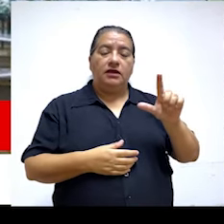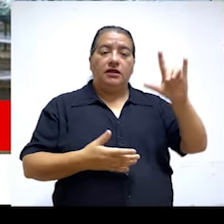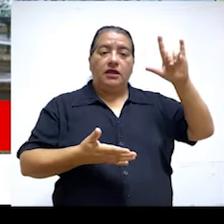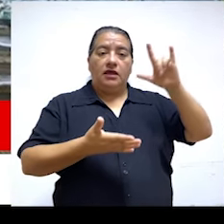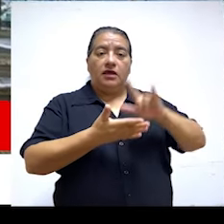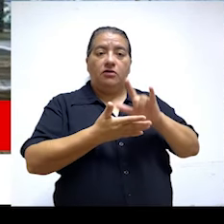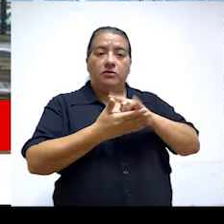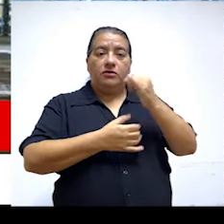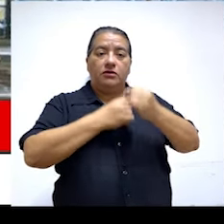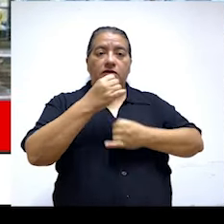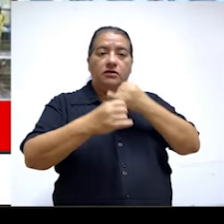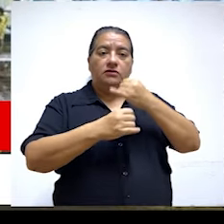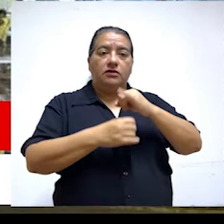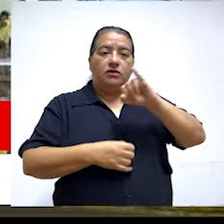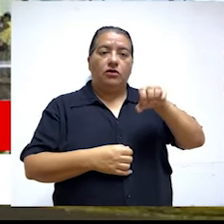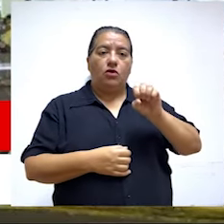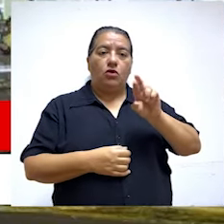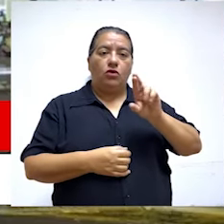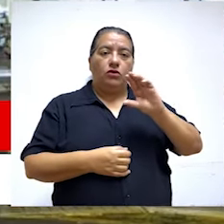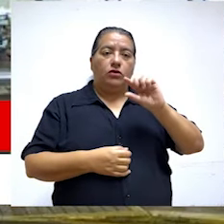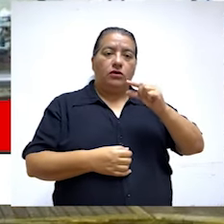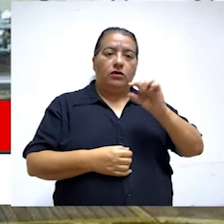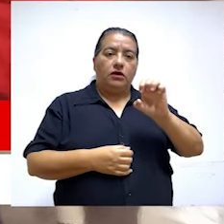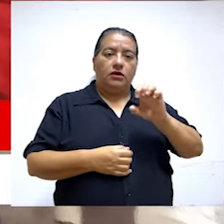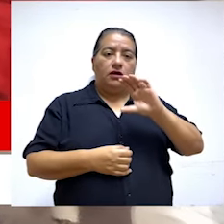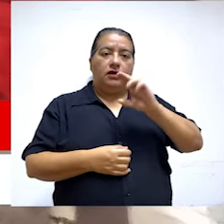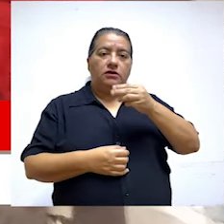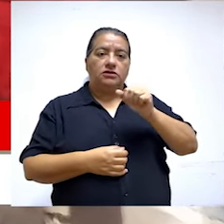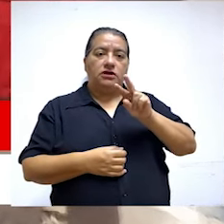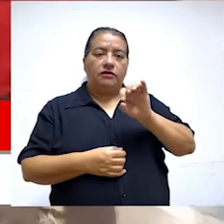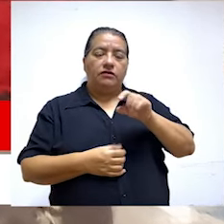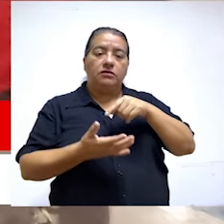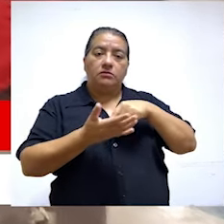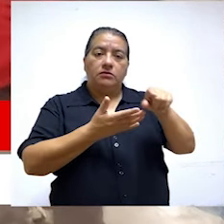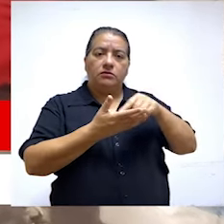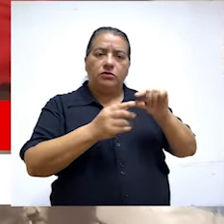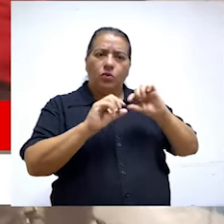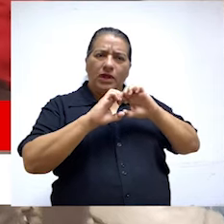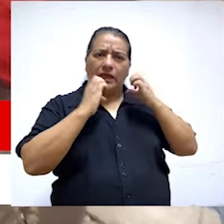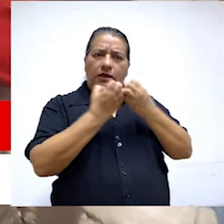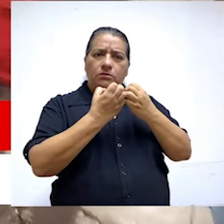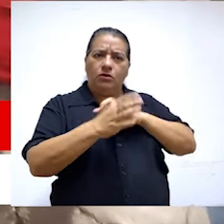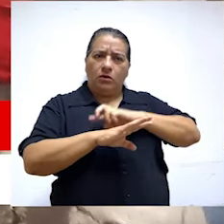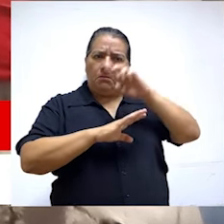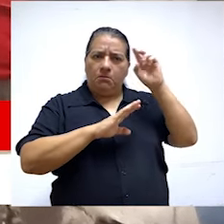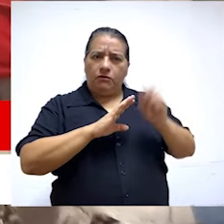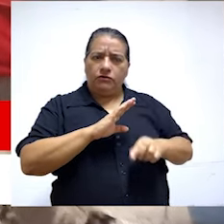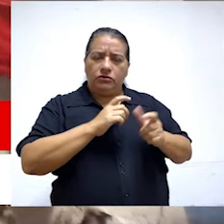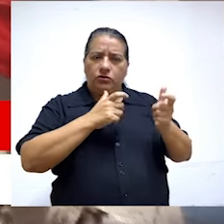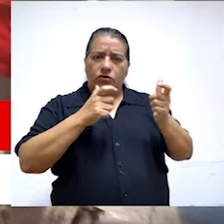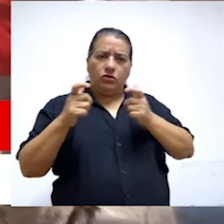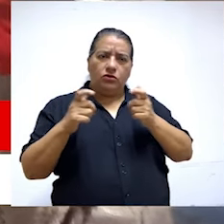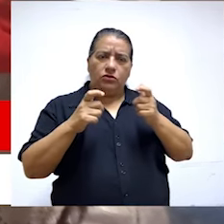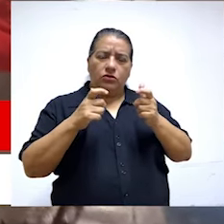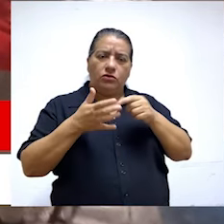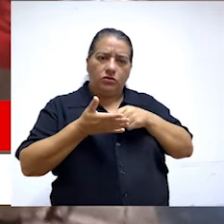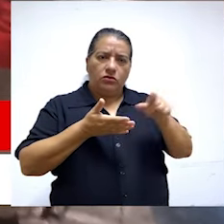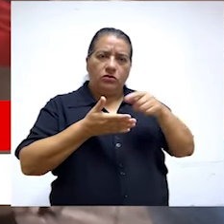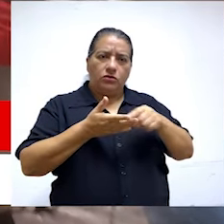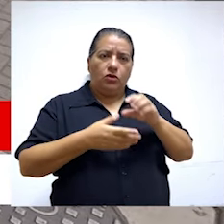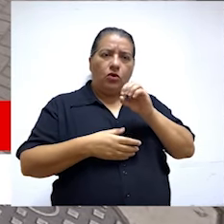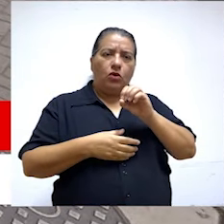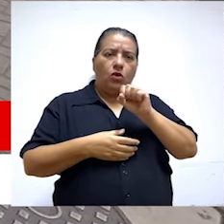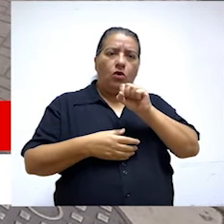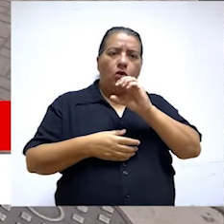del Aeropuerto Internacional Jorge Chávez. Hemos designado a un equipo de profesionales del órgano de control